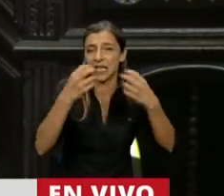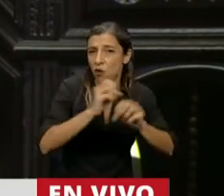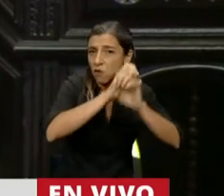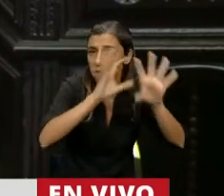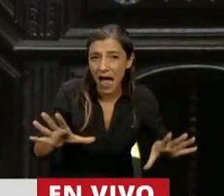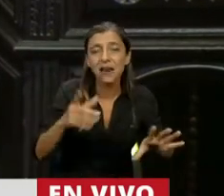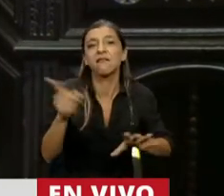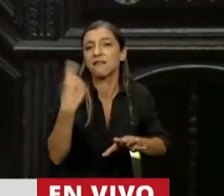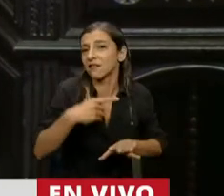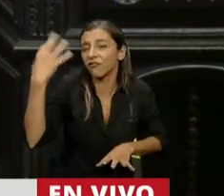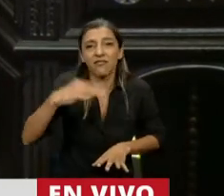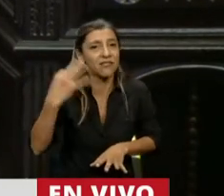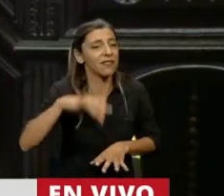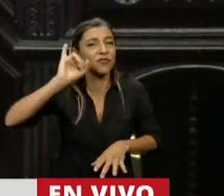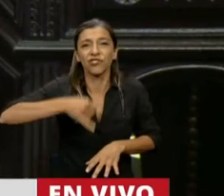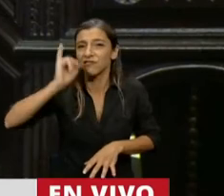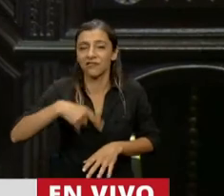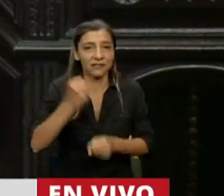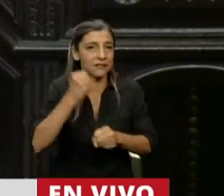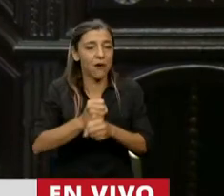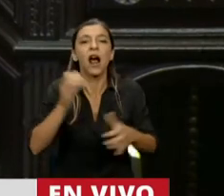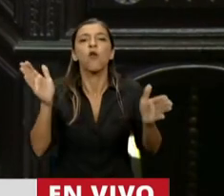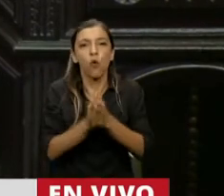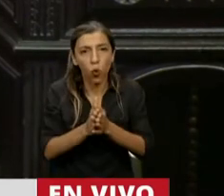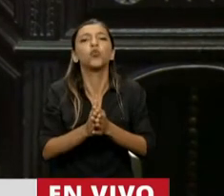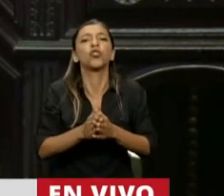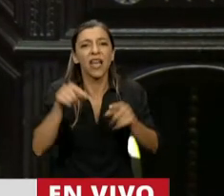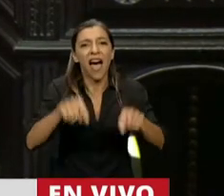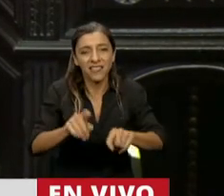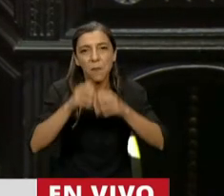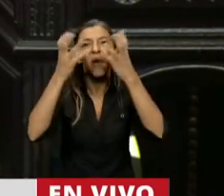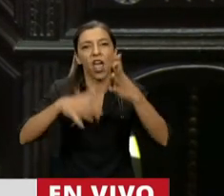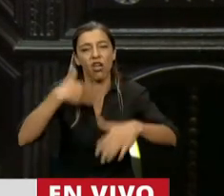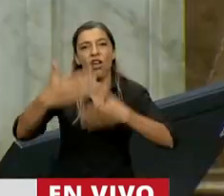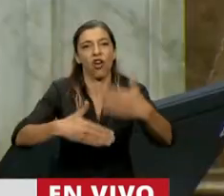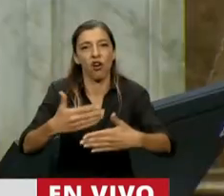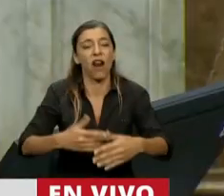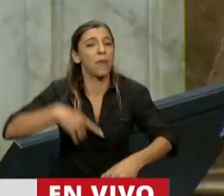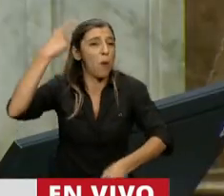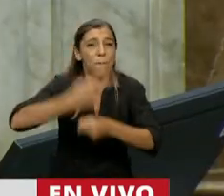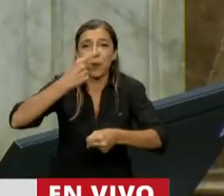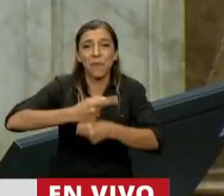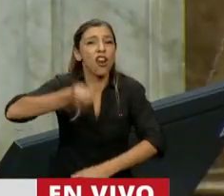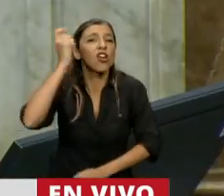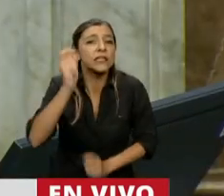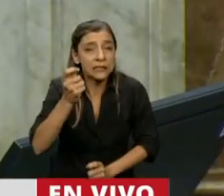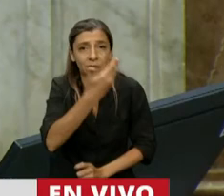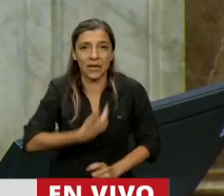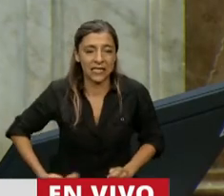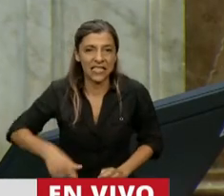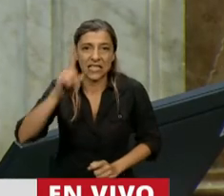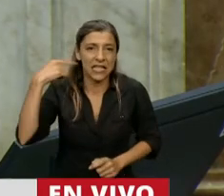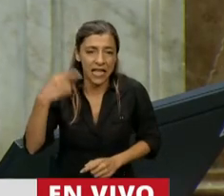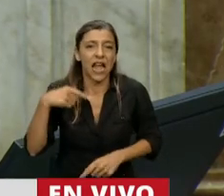obligan a que seamos mucho mejores de lo que estamos haciendo, sobre todo y en primer lugar, el Presidente de la Nación, que a esta altura da